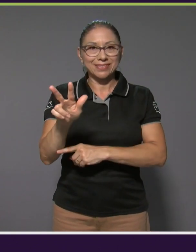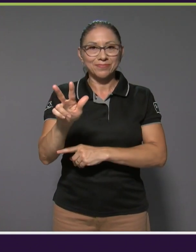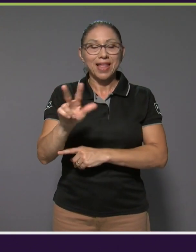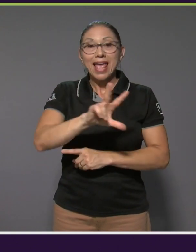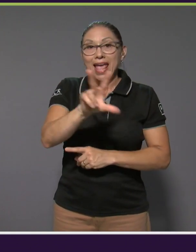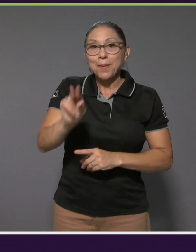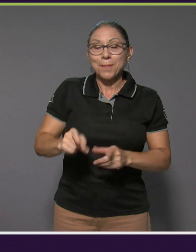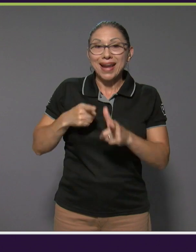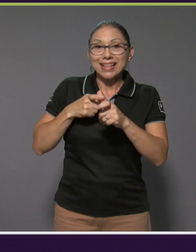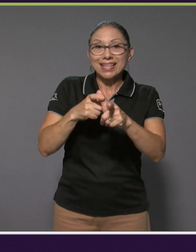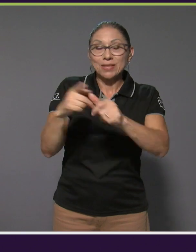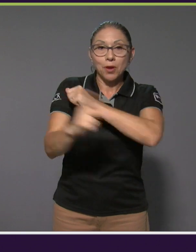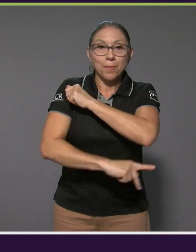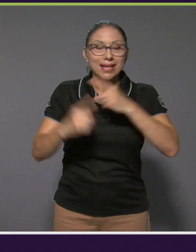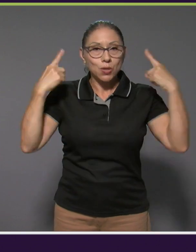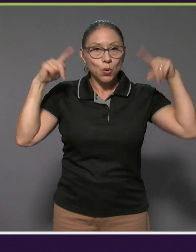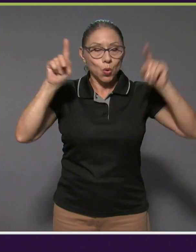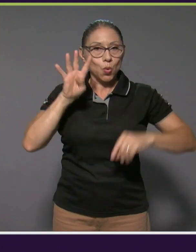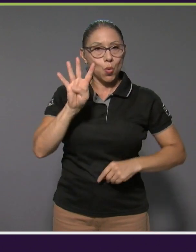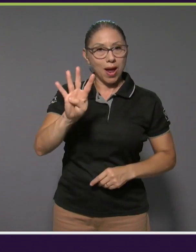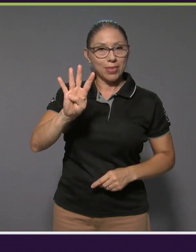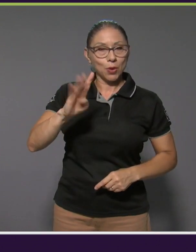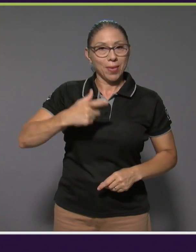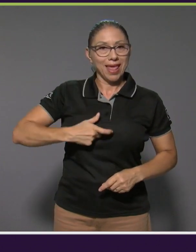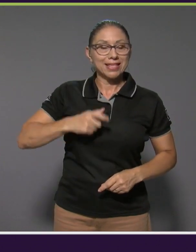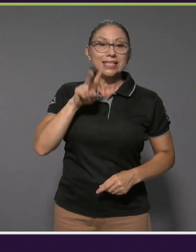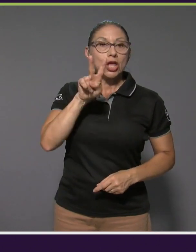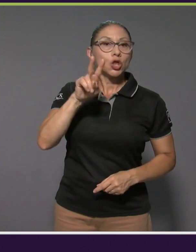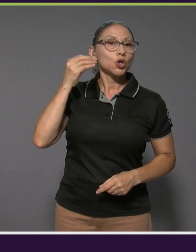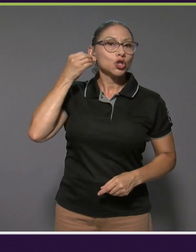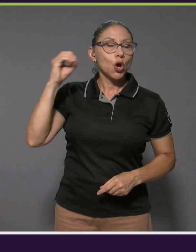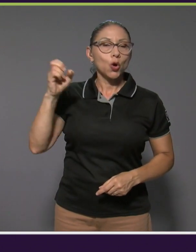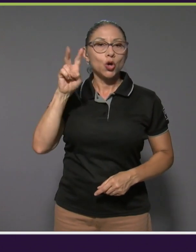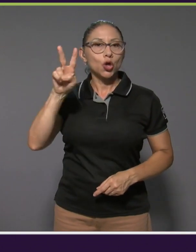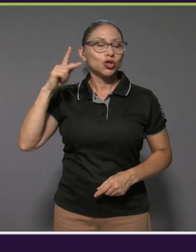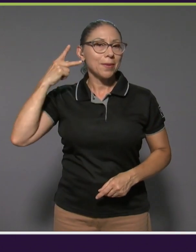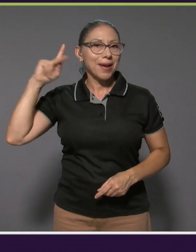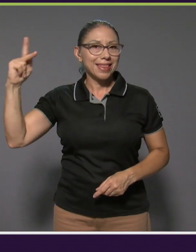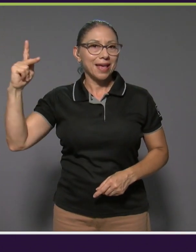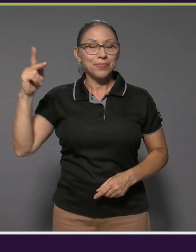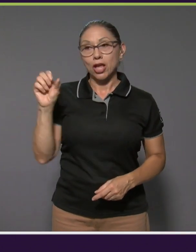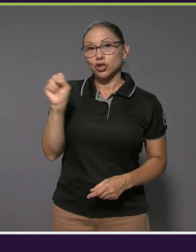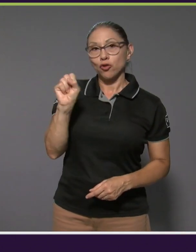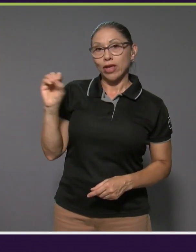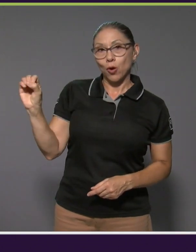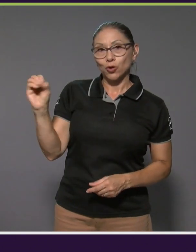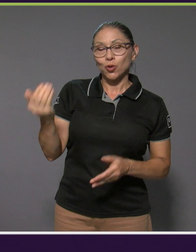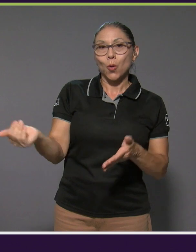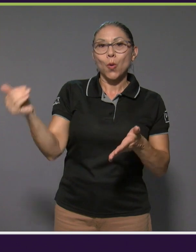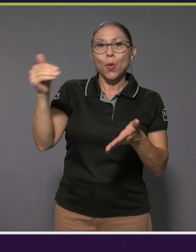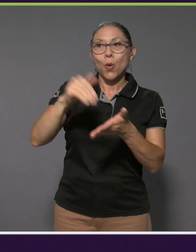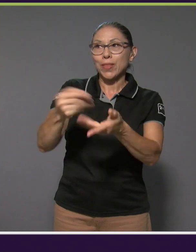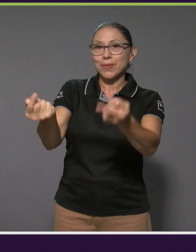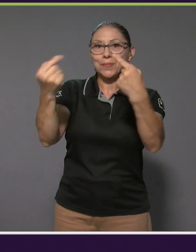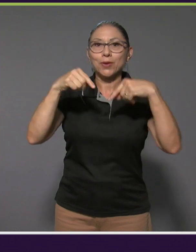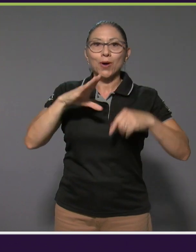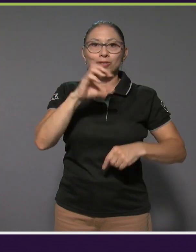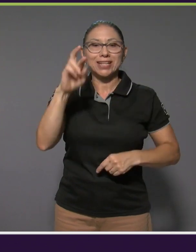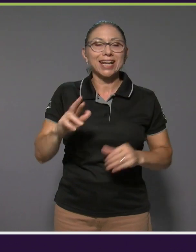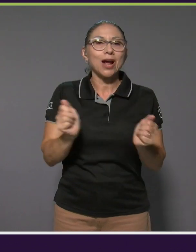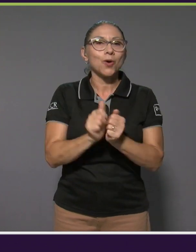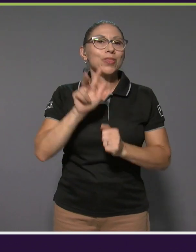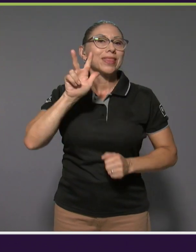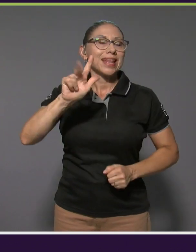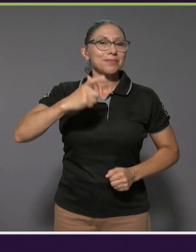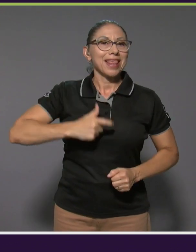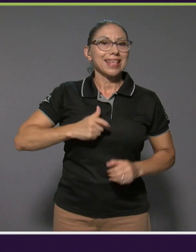atletismo, el país conquistó cuatro medallas, dos de oro y dos de plata. Sofía Orozco regresó a Costa Rica con tres medallas en la